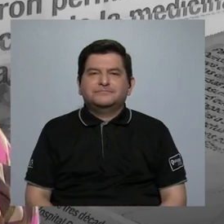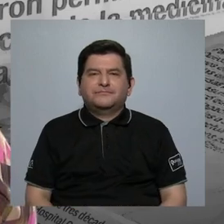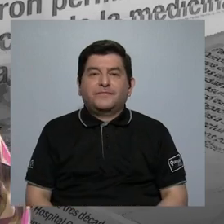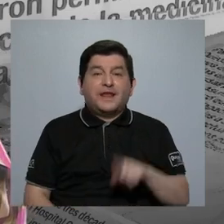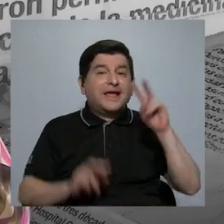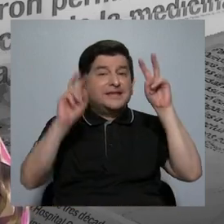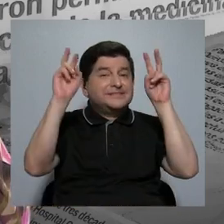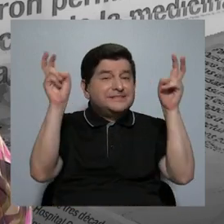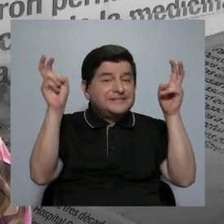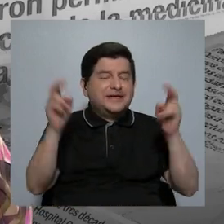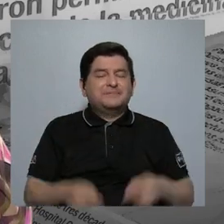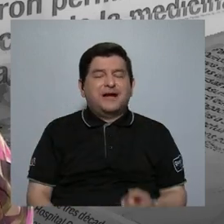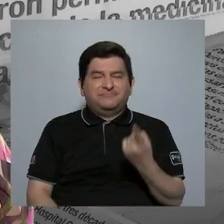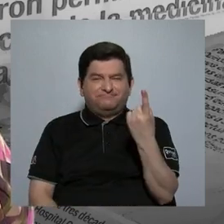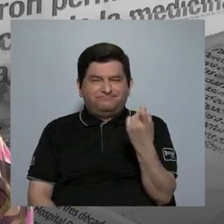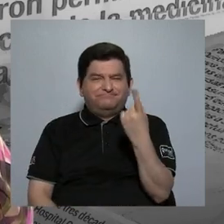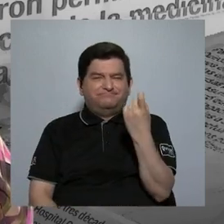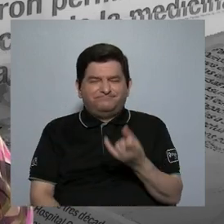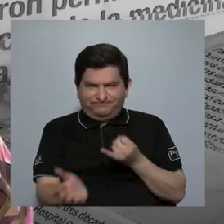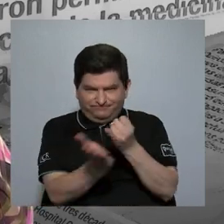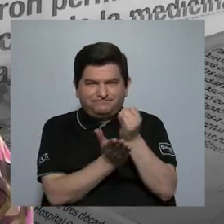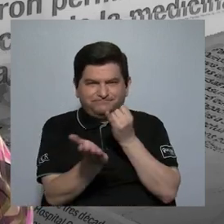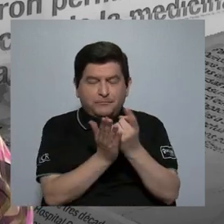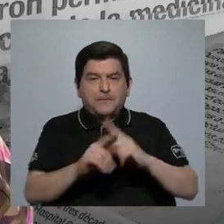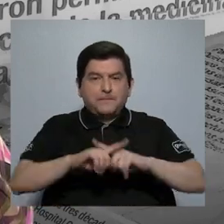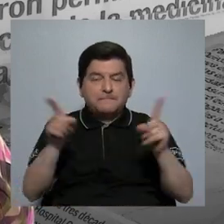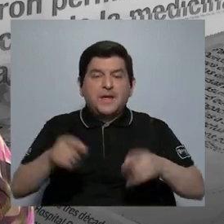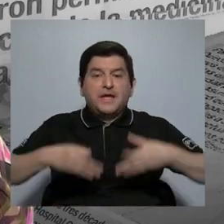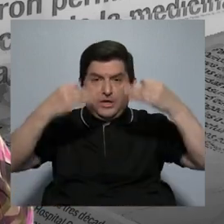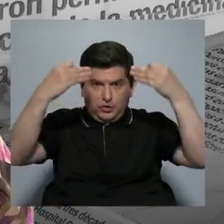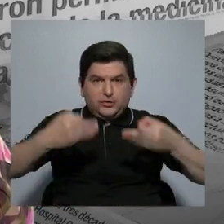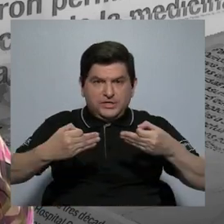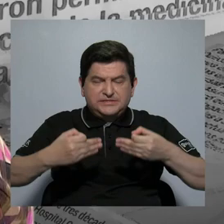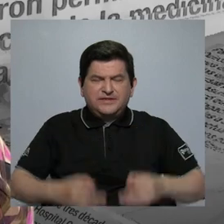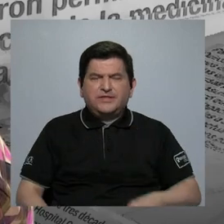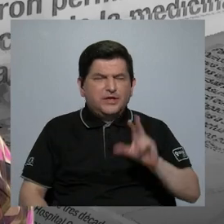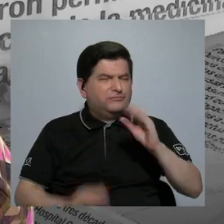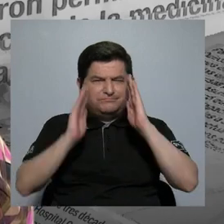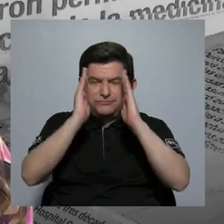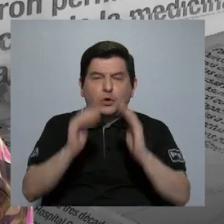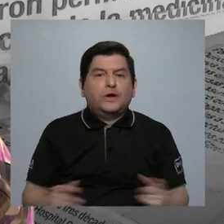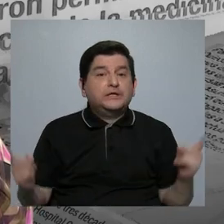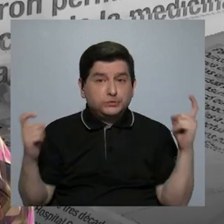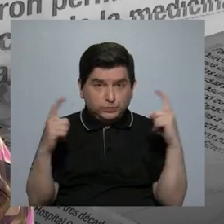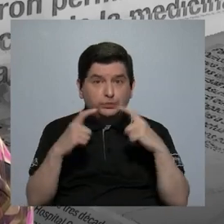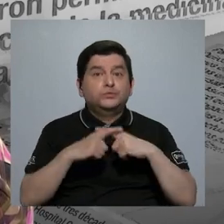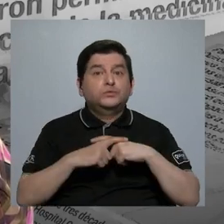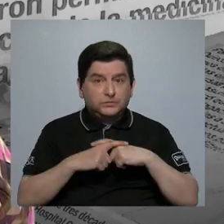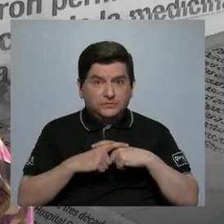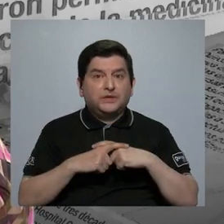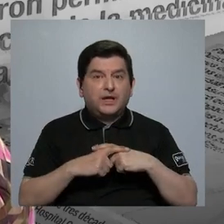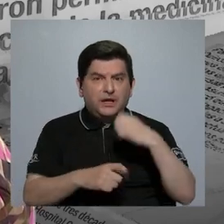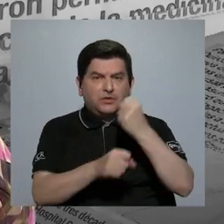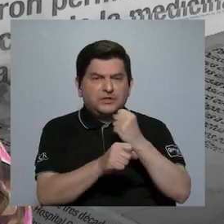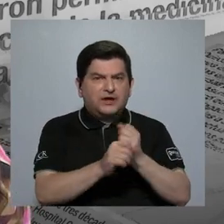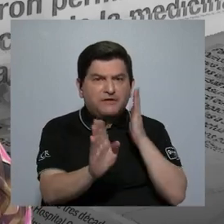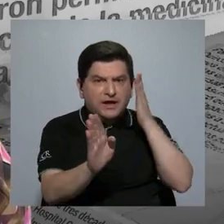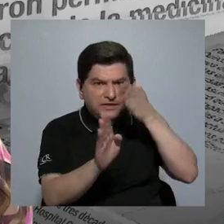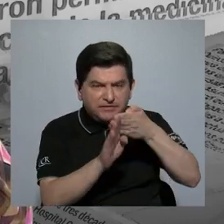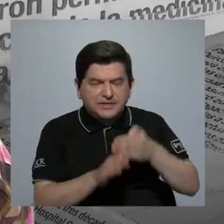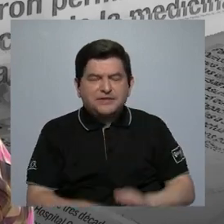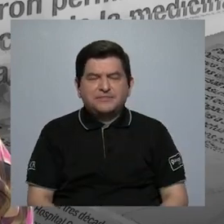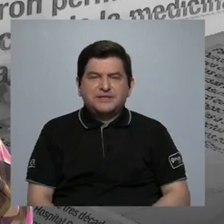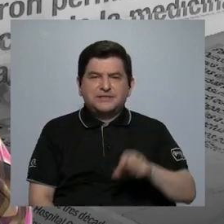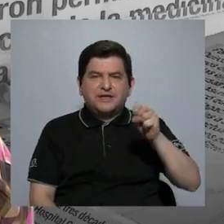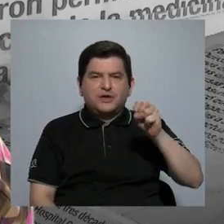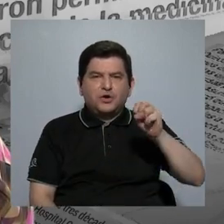un tema que tenemos pendiente de investigación, pero decidimos dejarlo porque es más complejo. Hay que trabajar directamente